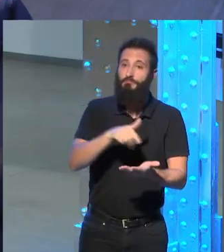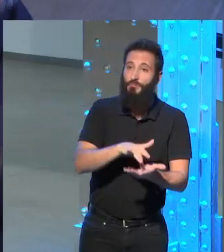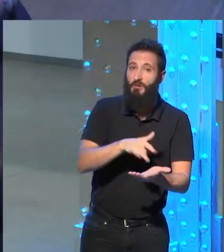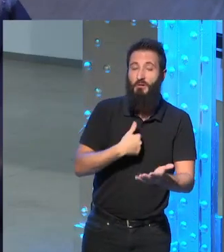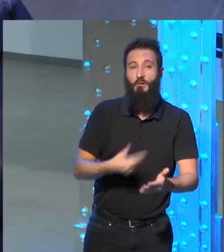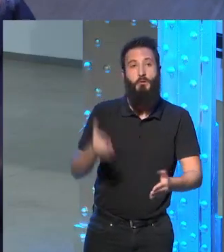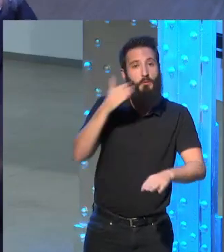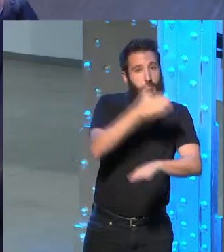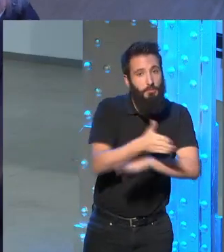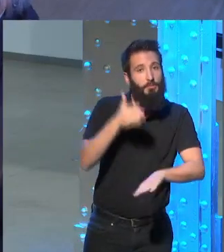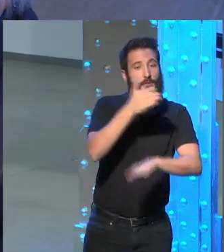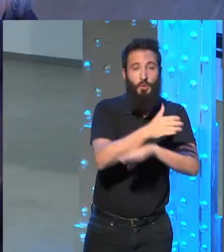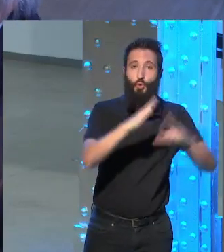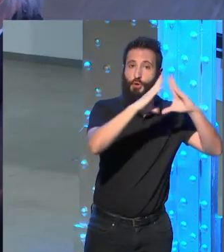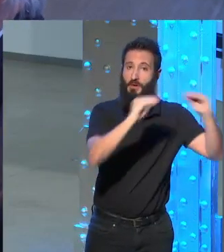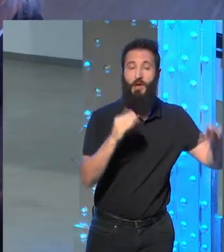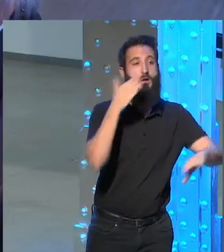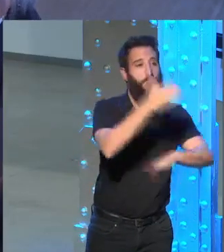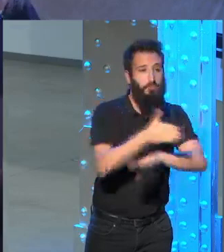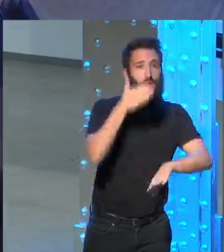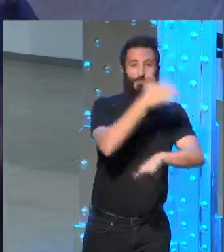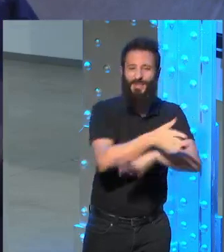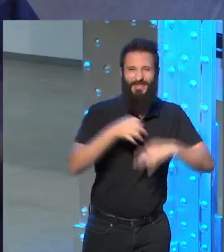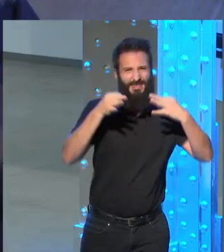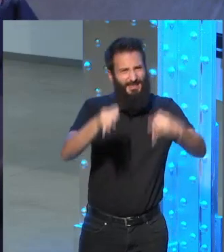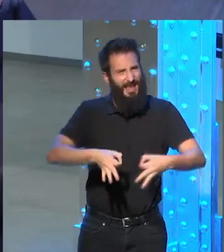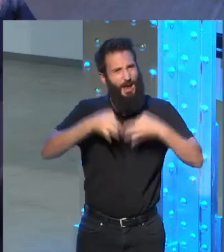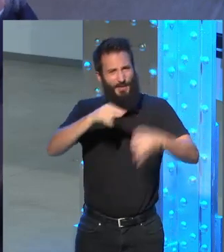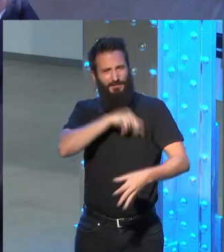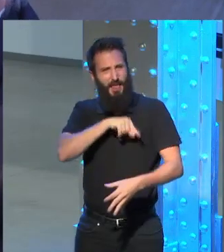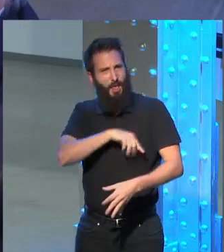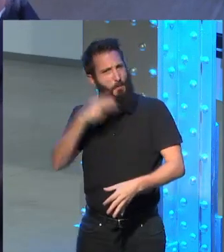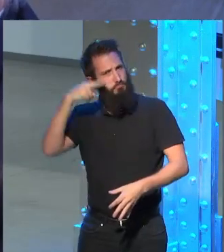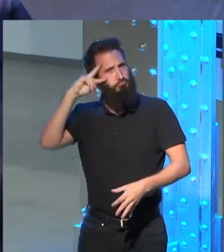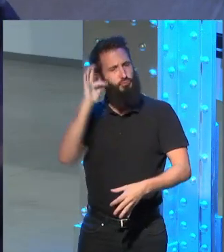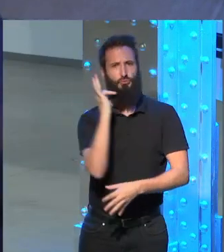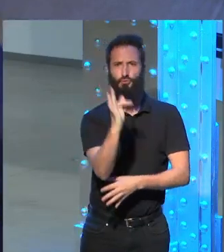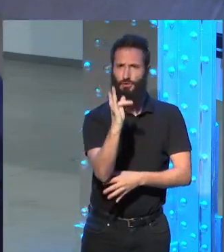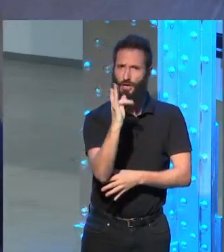a enseñar a Princeton y siempre ha sido para mí una experiencia muy estimulante.